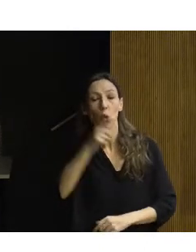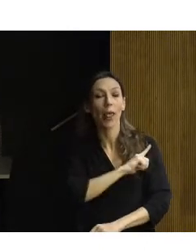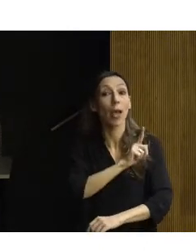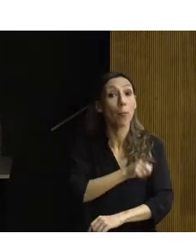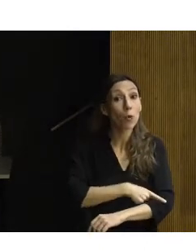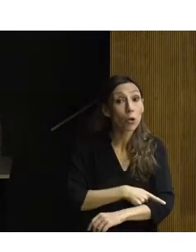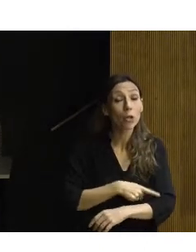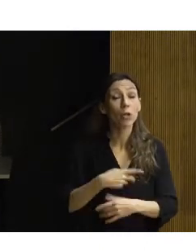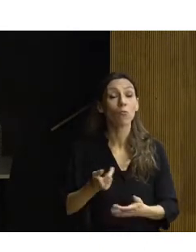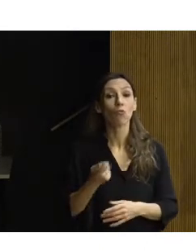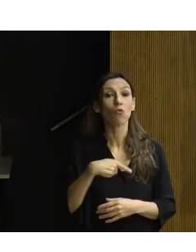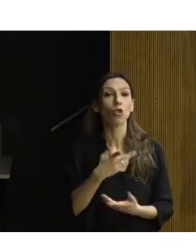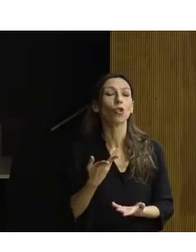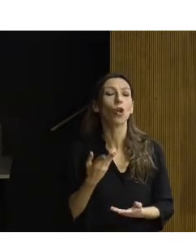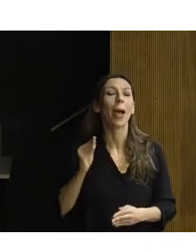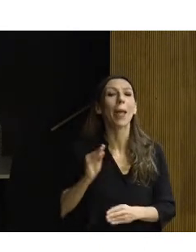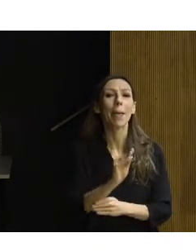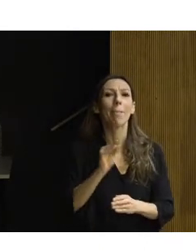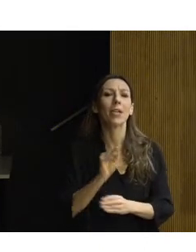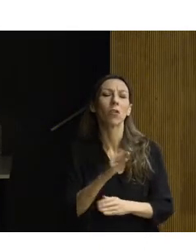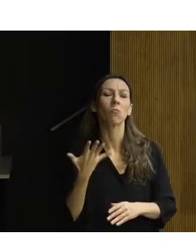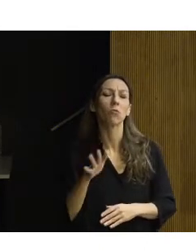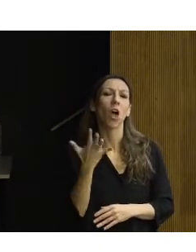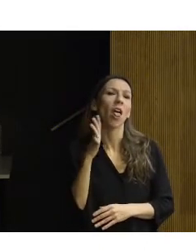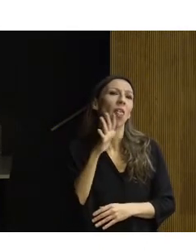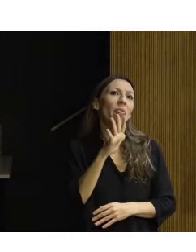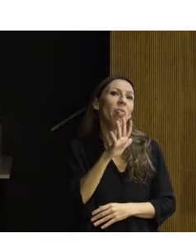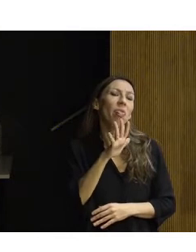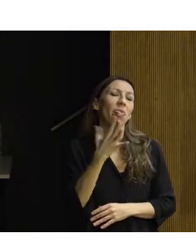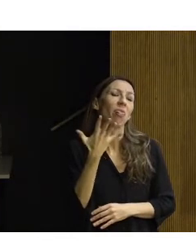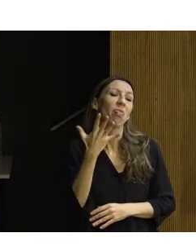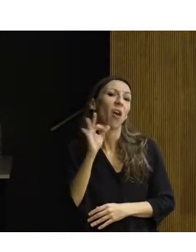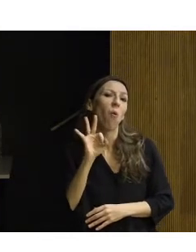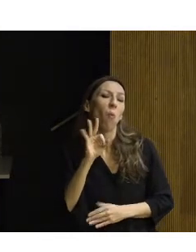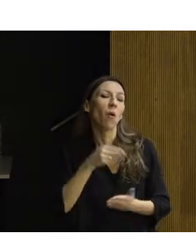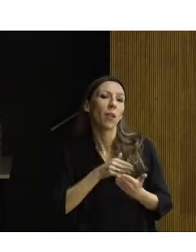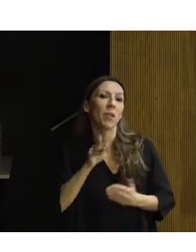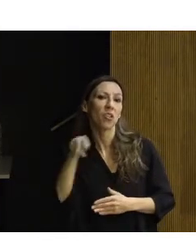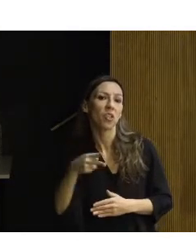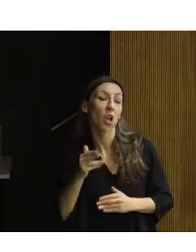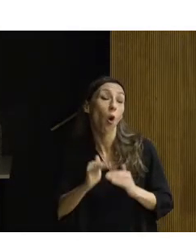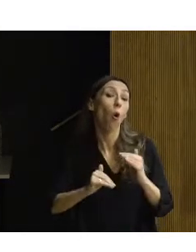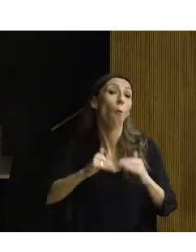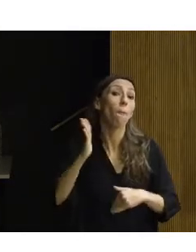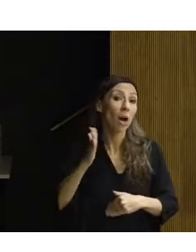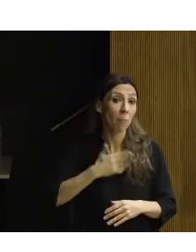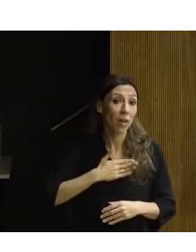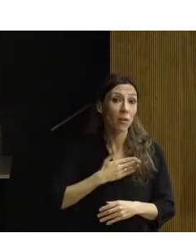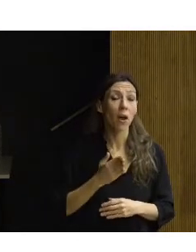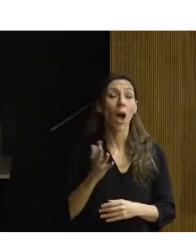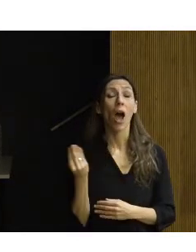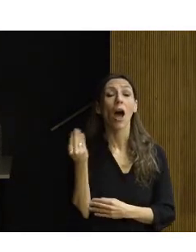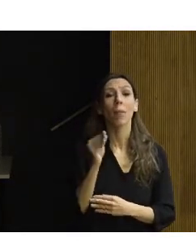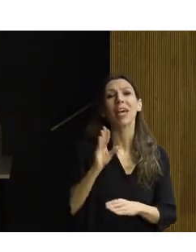invertimos todos los años del orden de cincuenta y tantos millones de euros en el patrimonio y, además, tenemos un capítulo de inversión